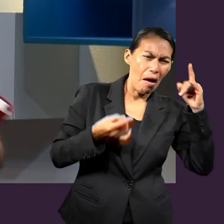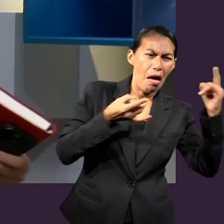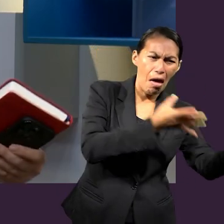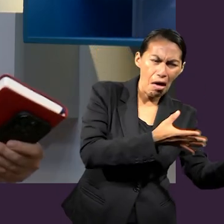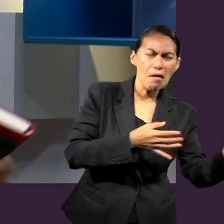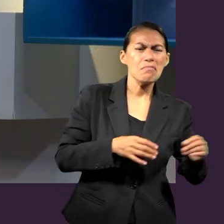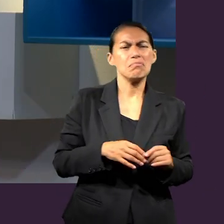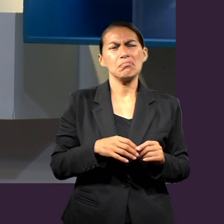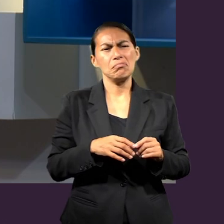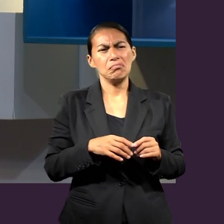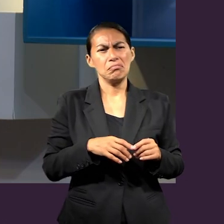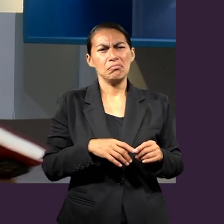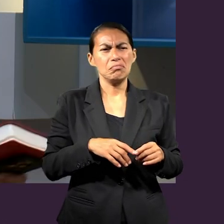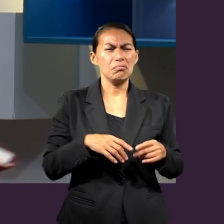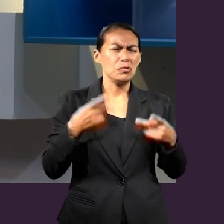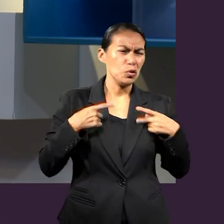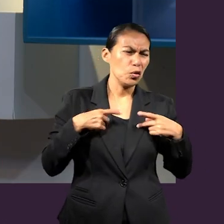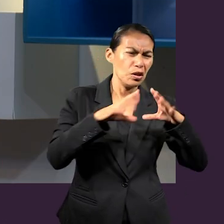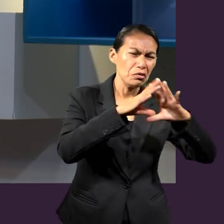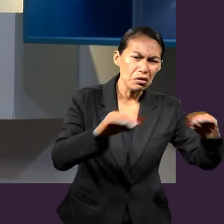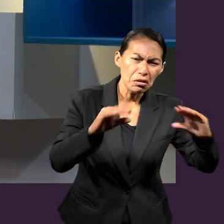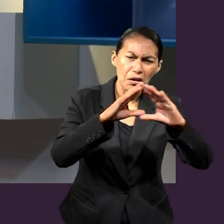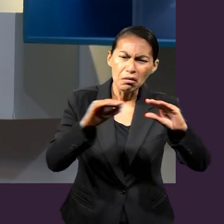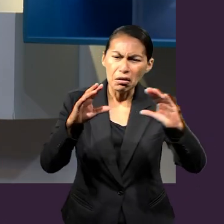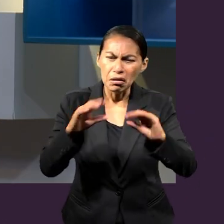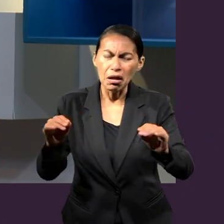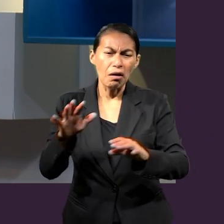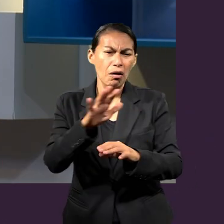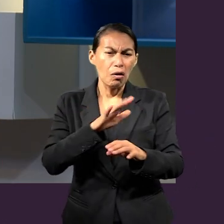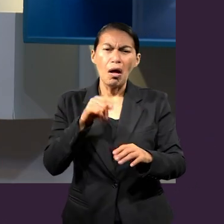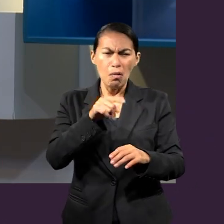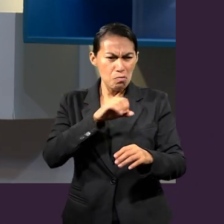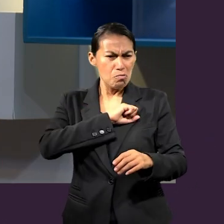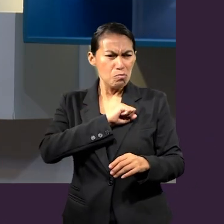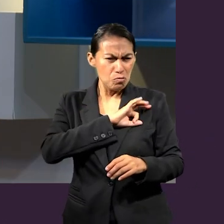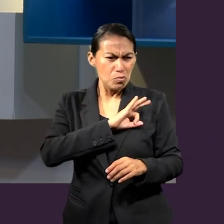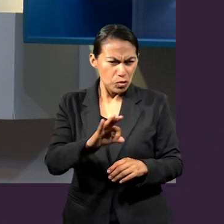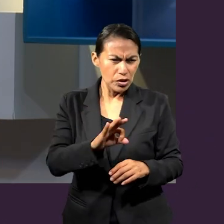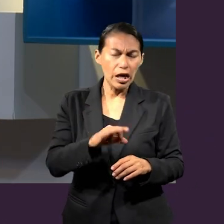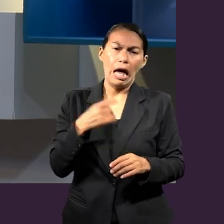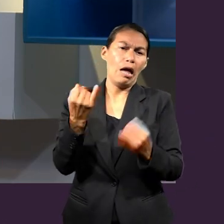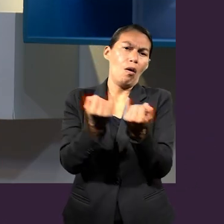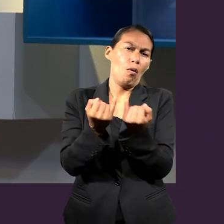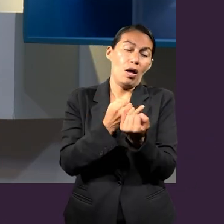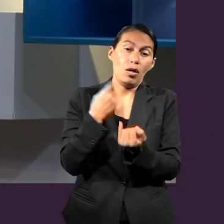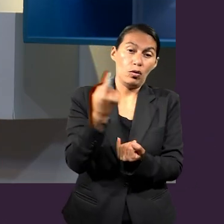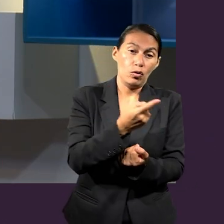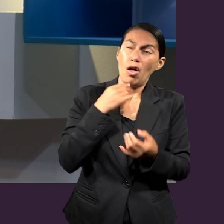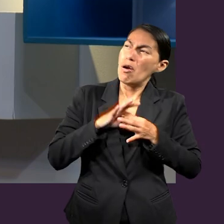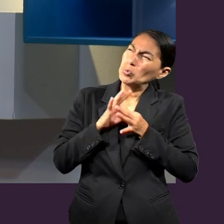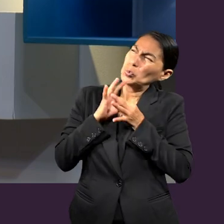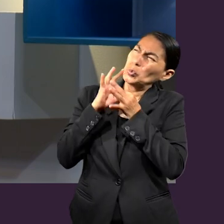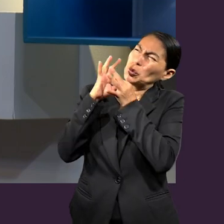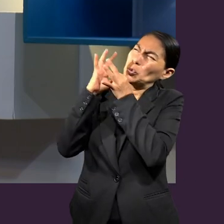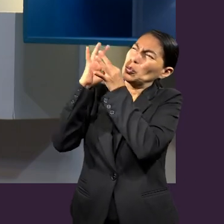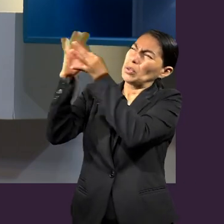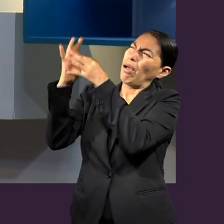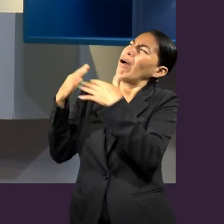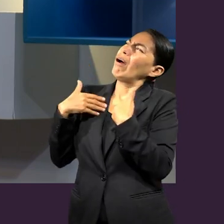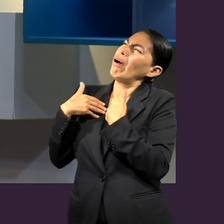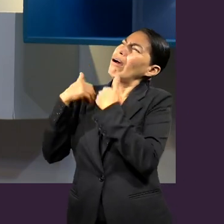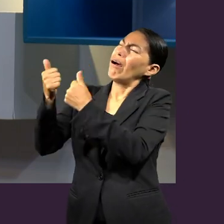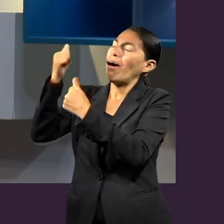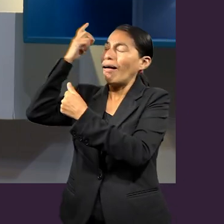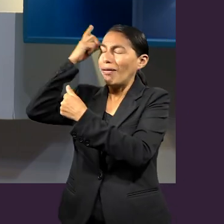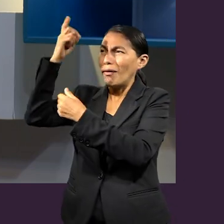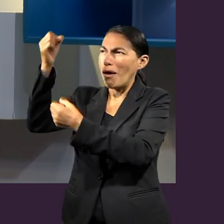los demonios, sobre los espíritus, sobre la enfermedad. Y nosotros al entender eso, también el Cristo en su poder, si nos aferramos